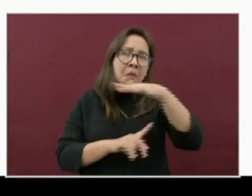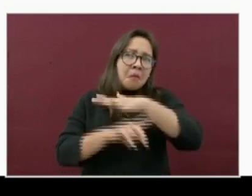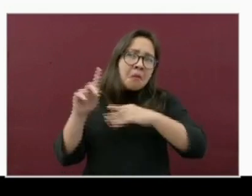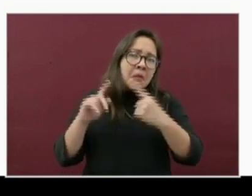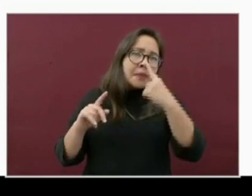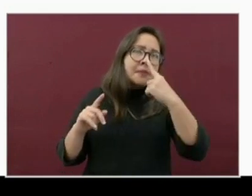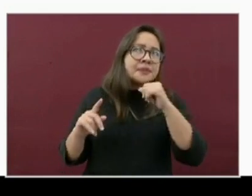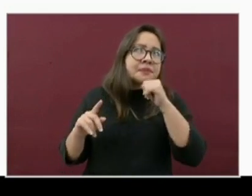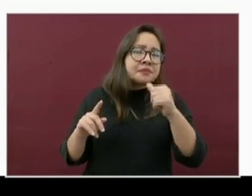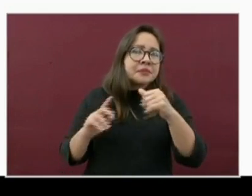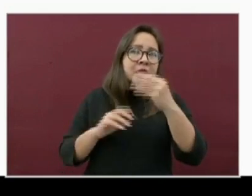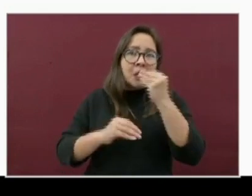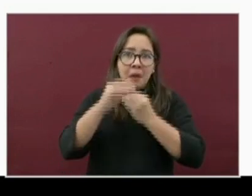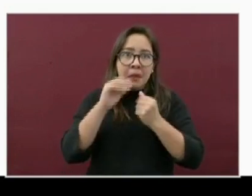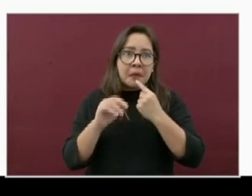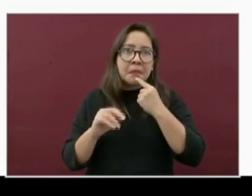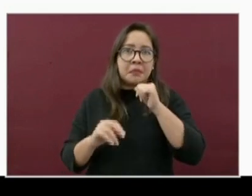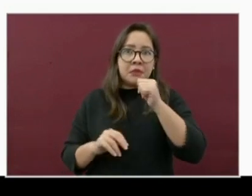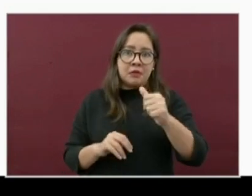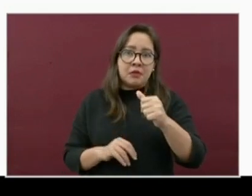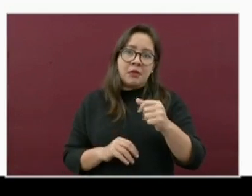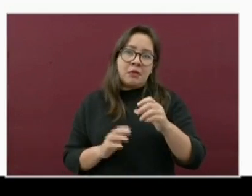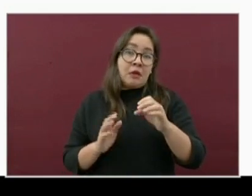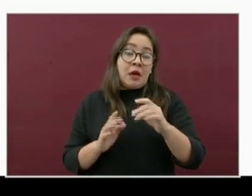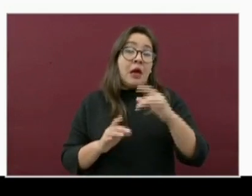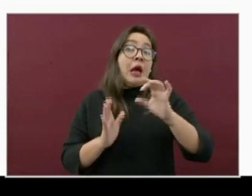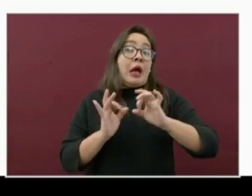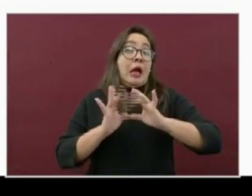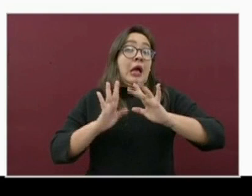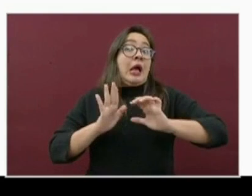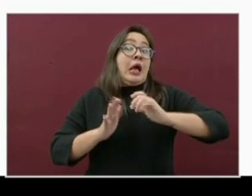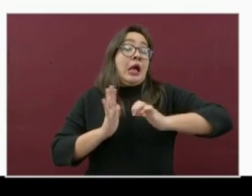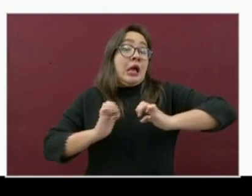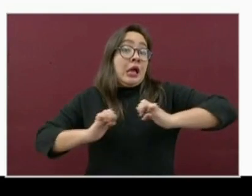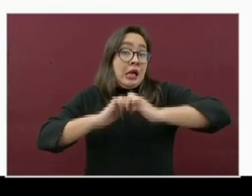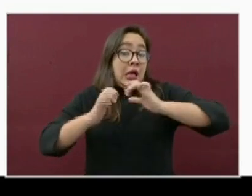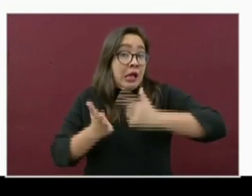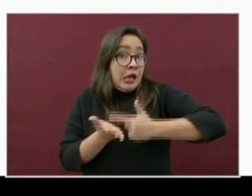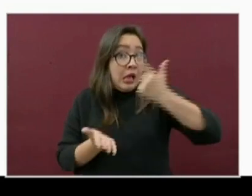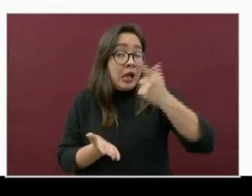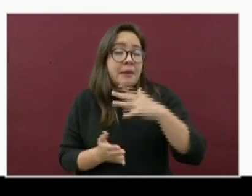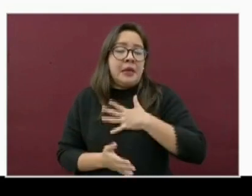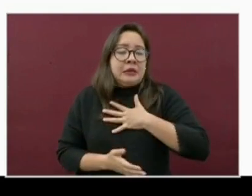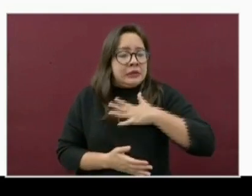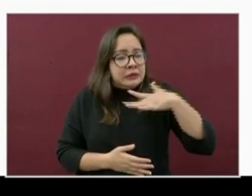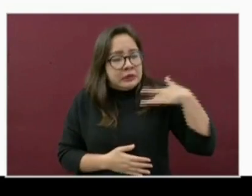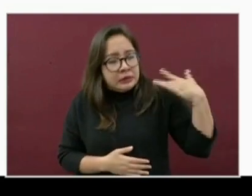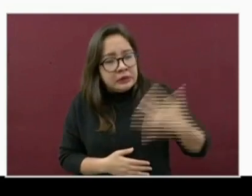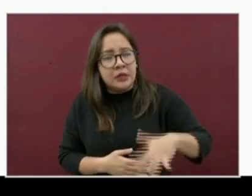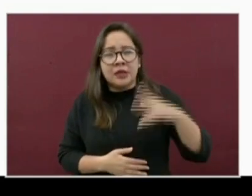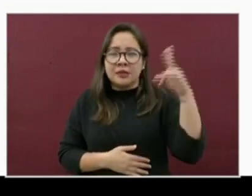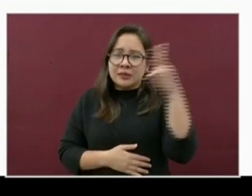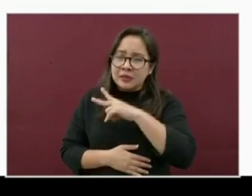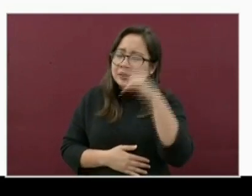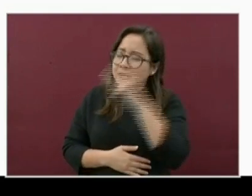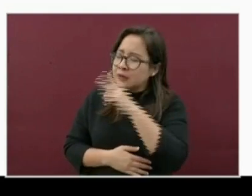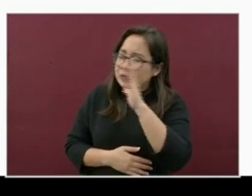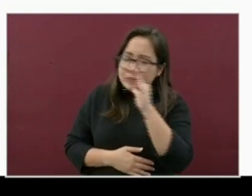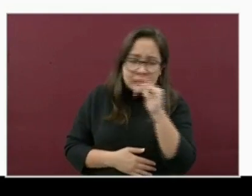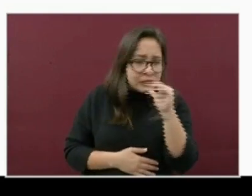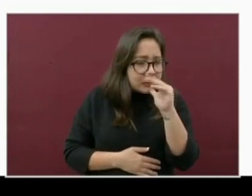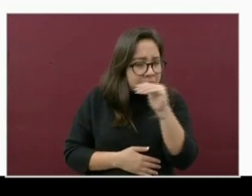gusto. Los datos de alarma, como el dolor de pecho, la dificultad respiratoria, ocurrieron en menor